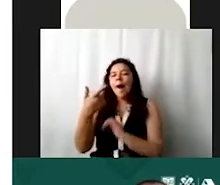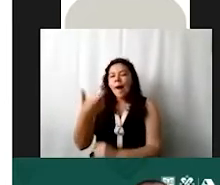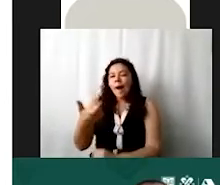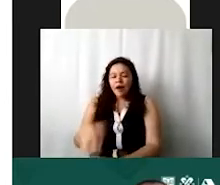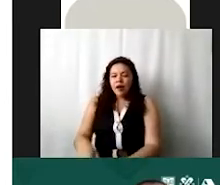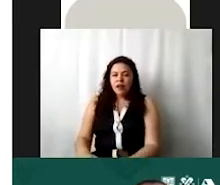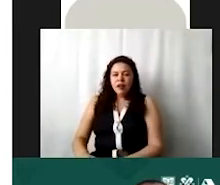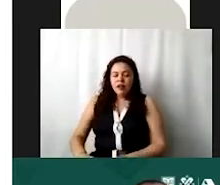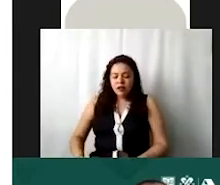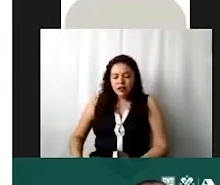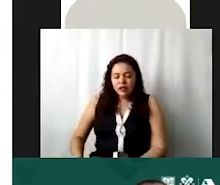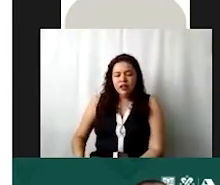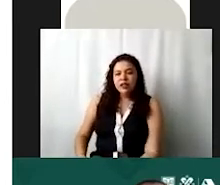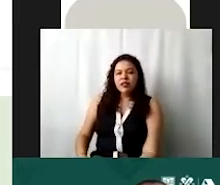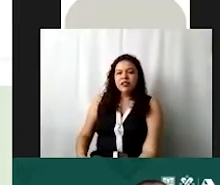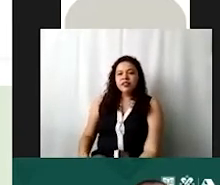Le damos a asignar.